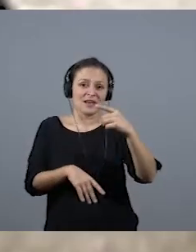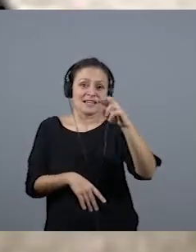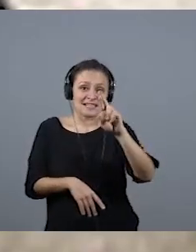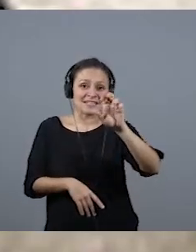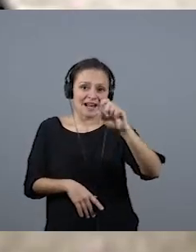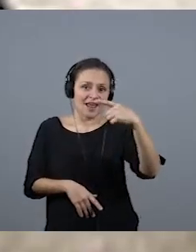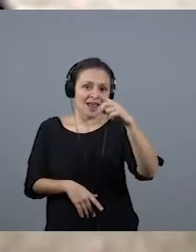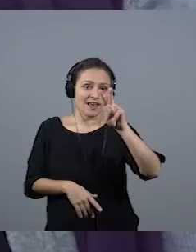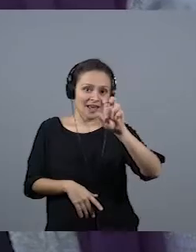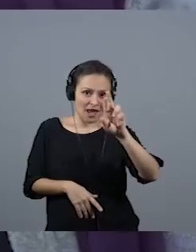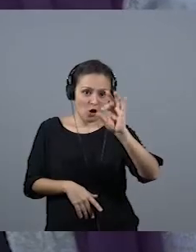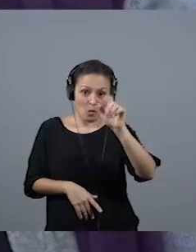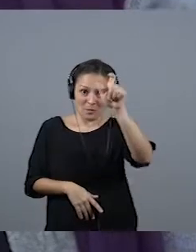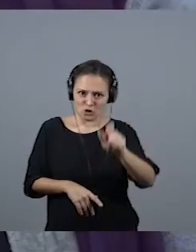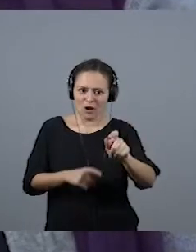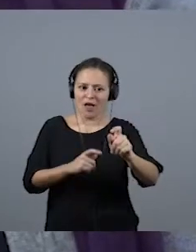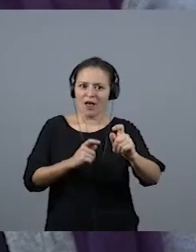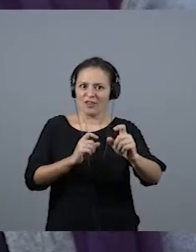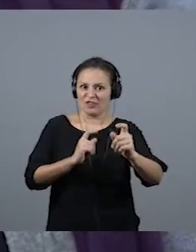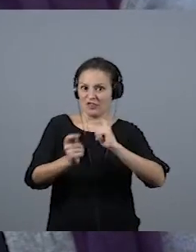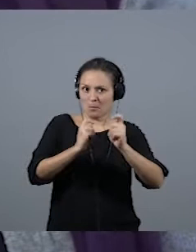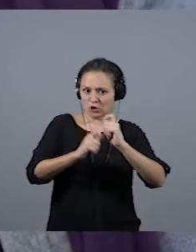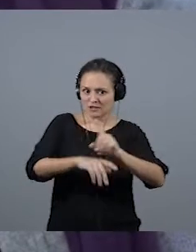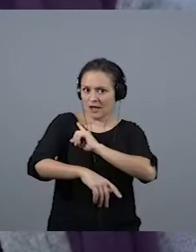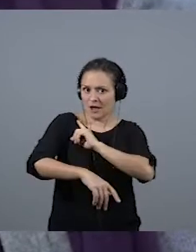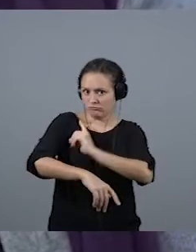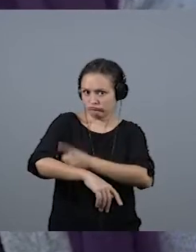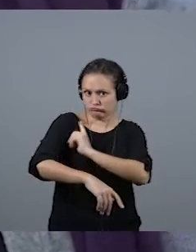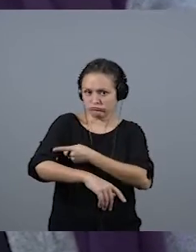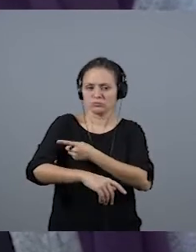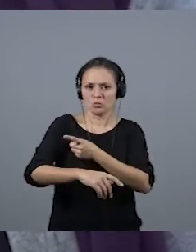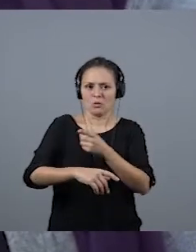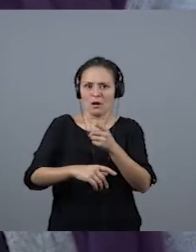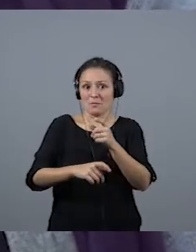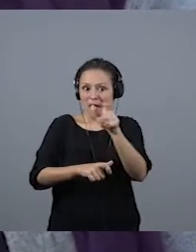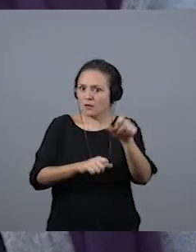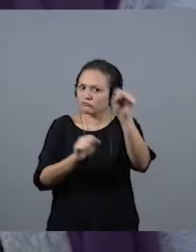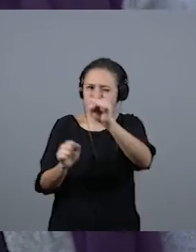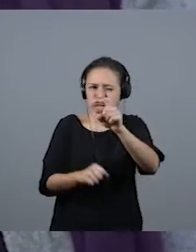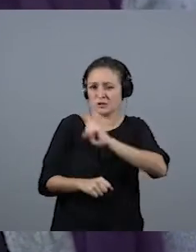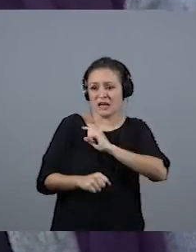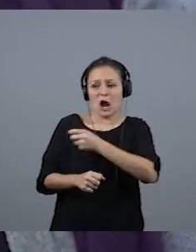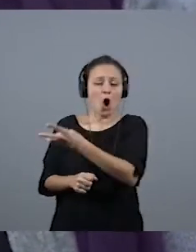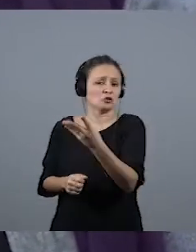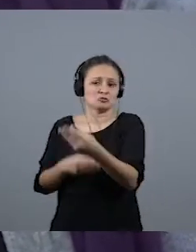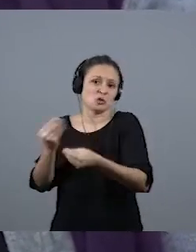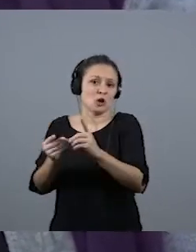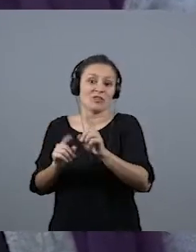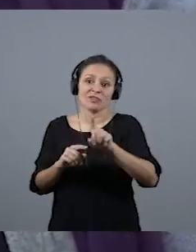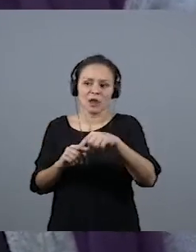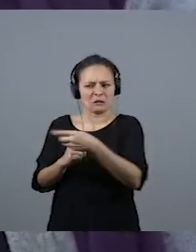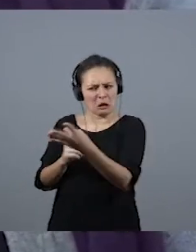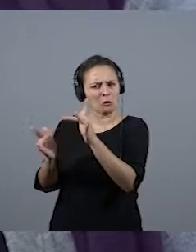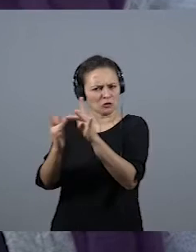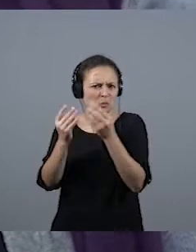por excelencia, que me defendió a capa y espada. Otros no lo hicieron. Luego, la relación con ellos fue muy buena, pero él sí me defendió.